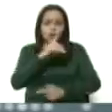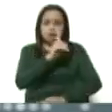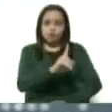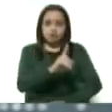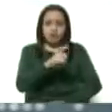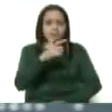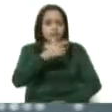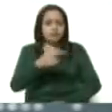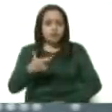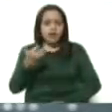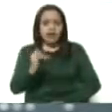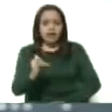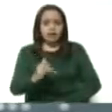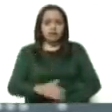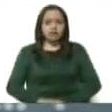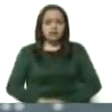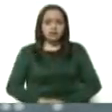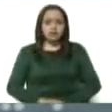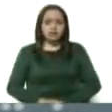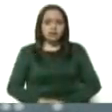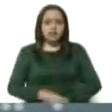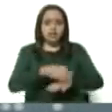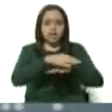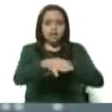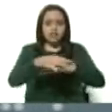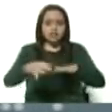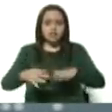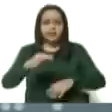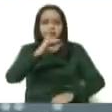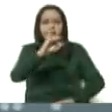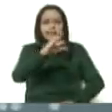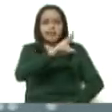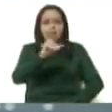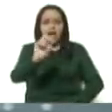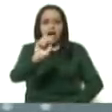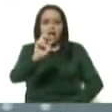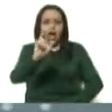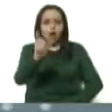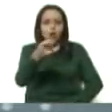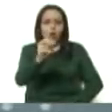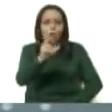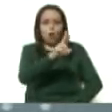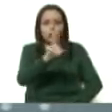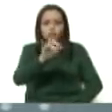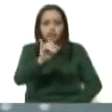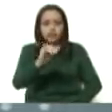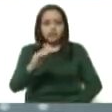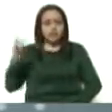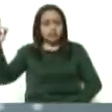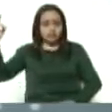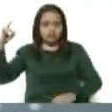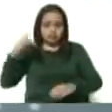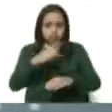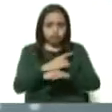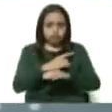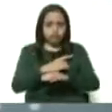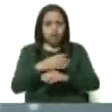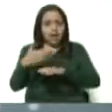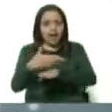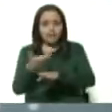diagnosticado en el municipio Mario, Briceño, Iránorri, tiene el precedente de un viaje al estado de Curio.